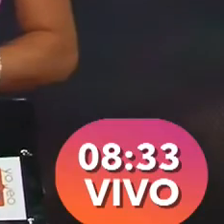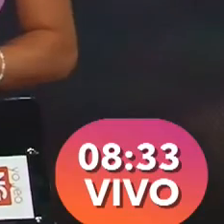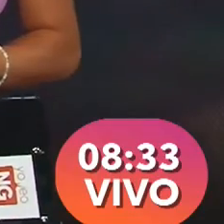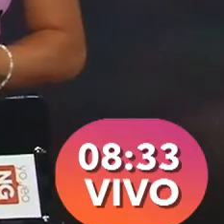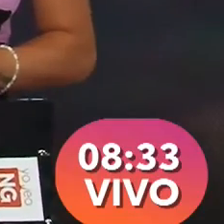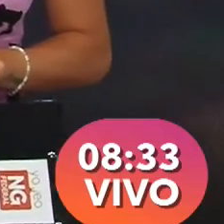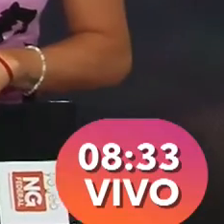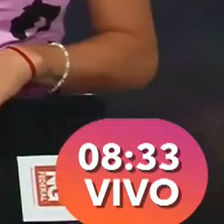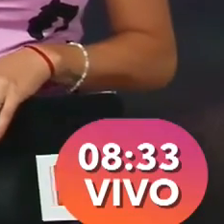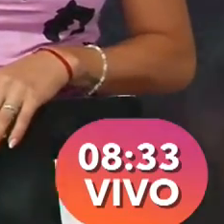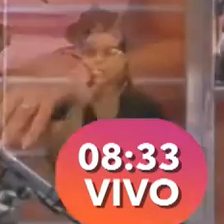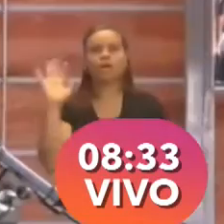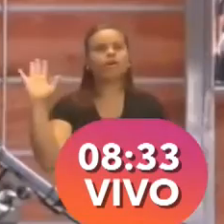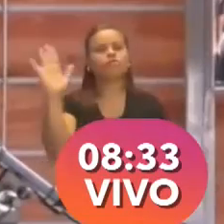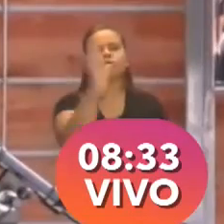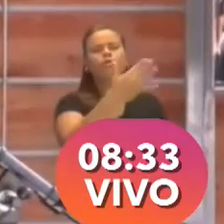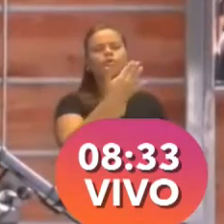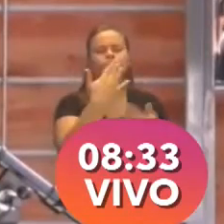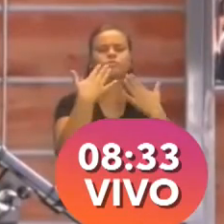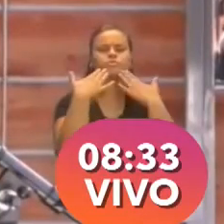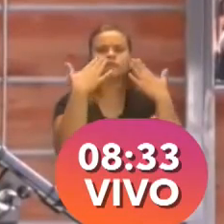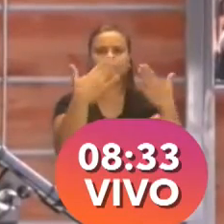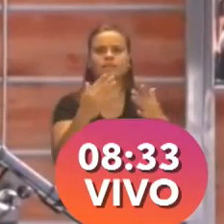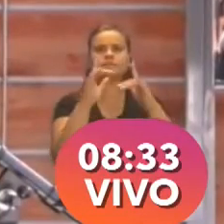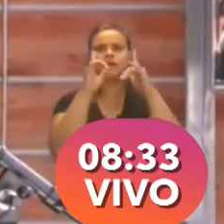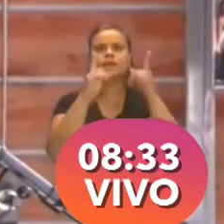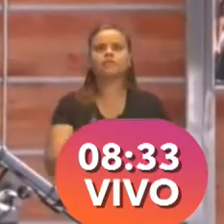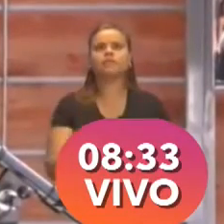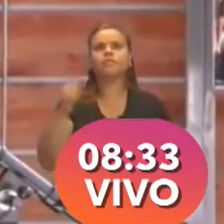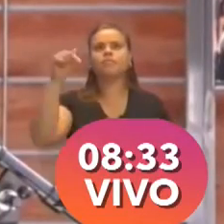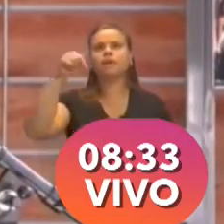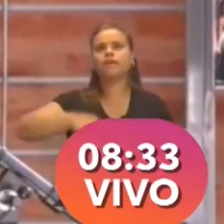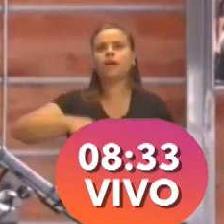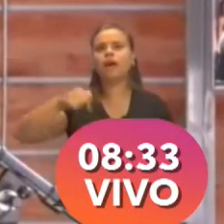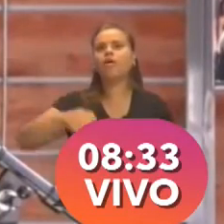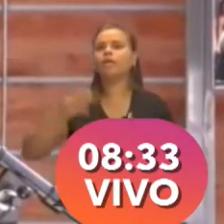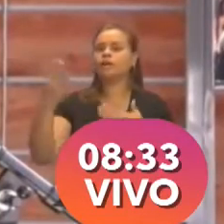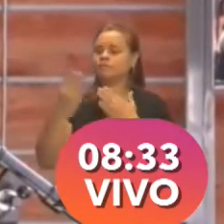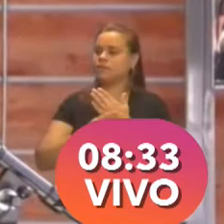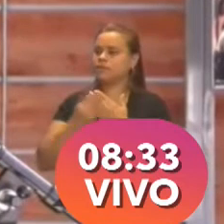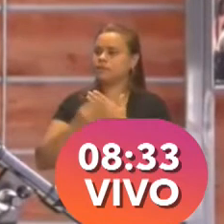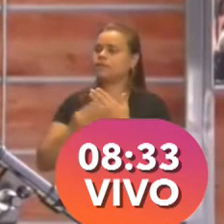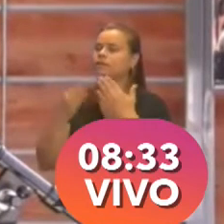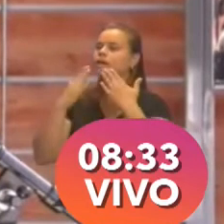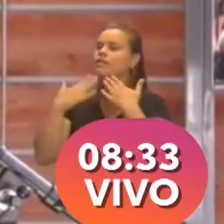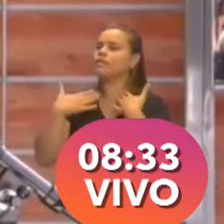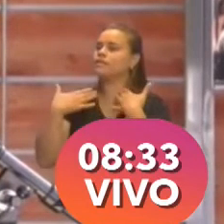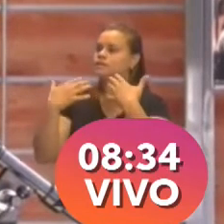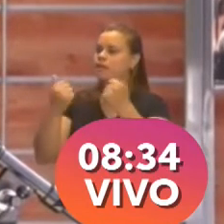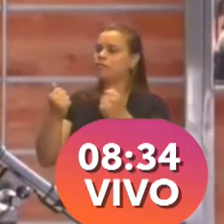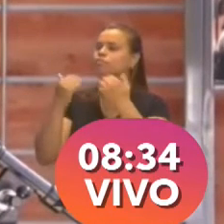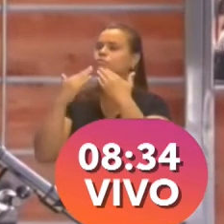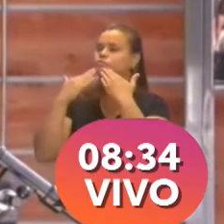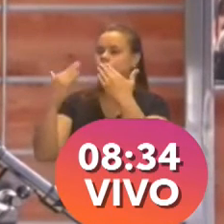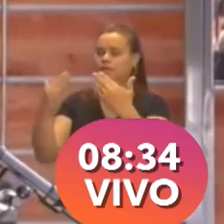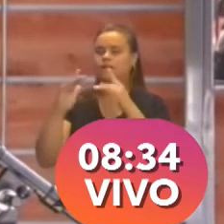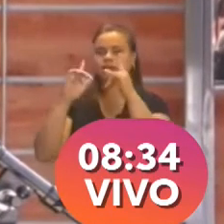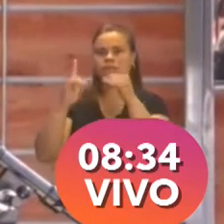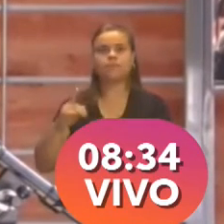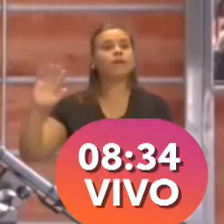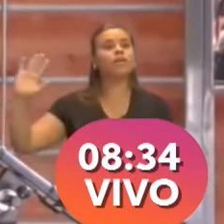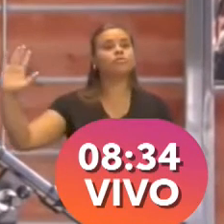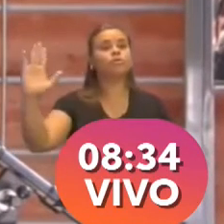Bueno, volvemos entonces a la conferencia. Está hablando el gobernador de la provincia, Jorge Milton Campitaniz. Y todos los que nos están